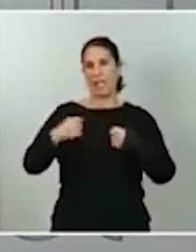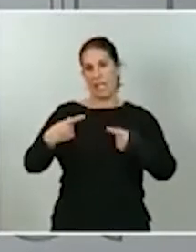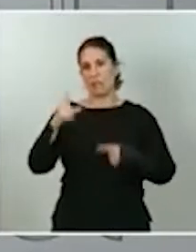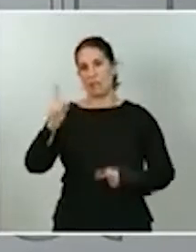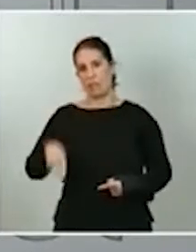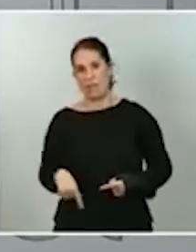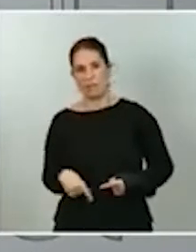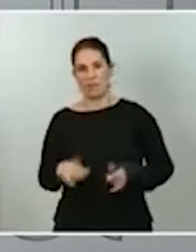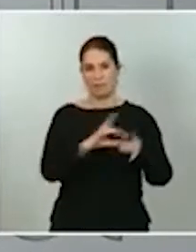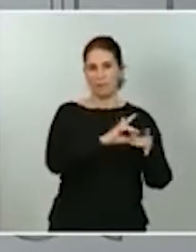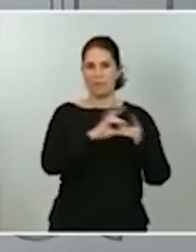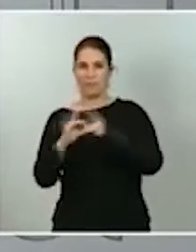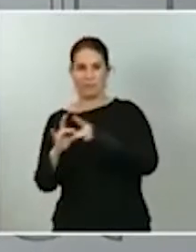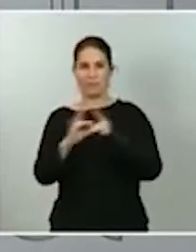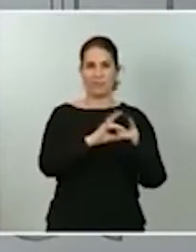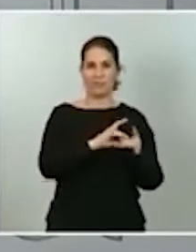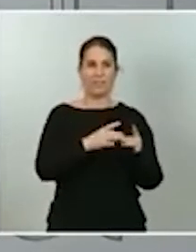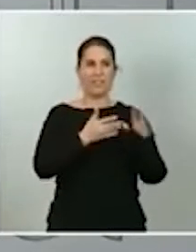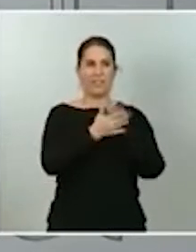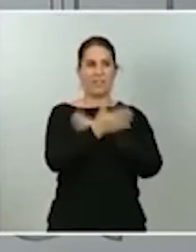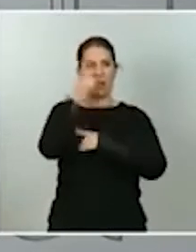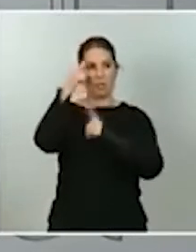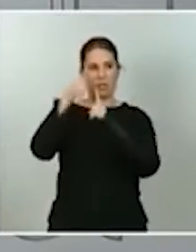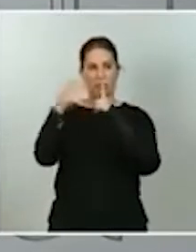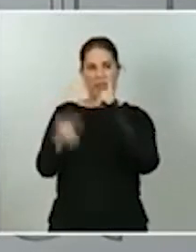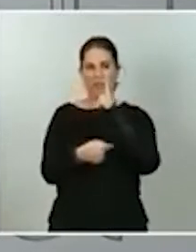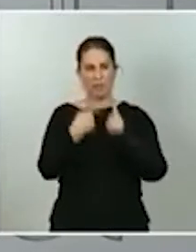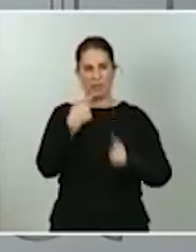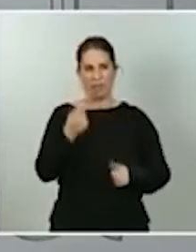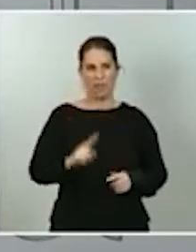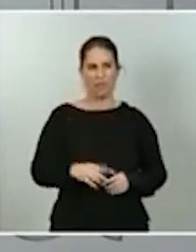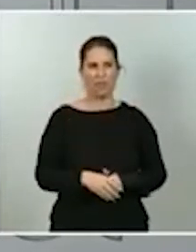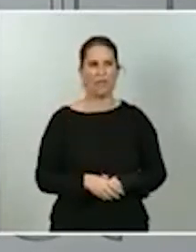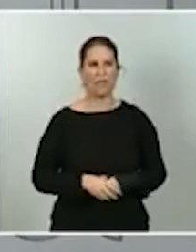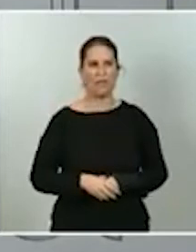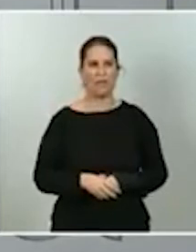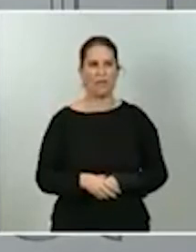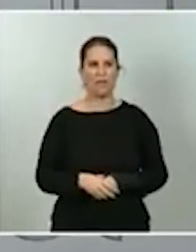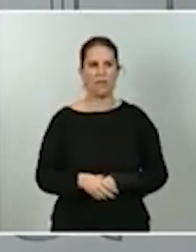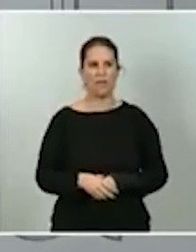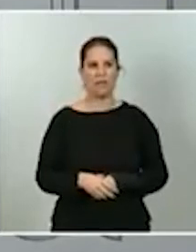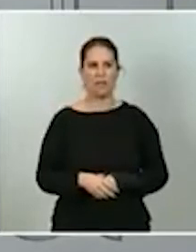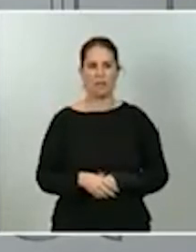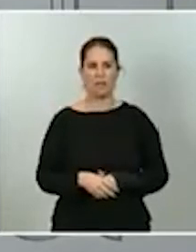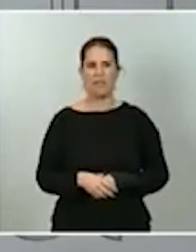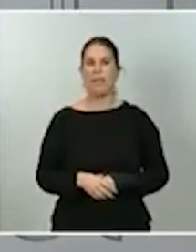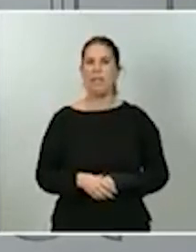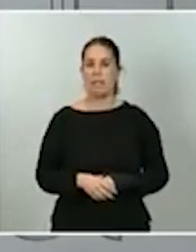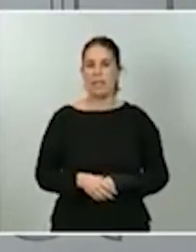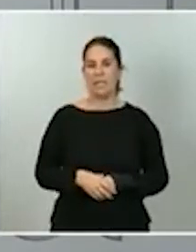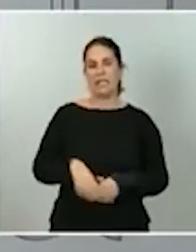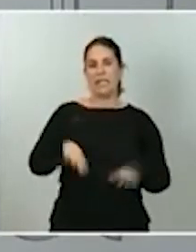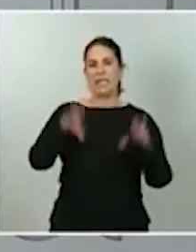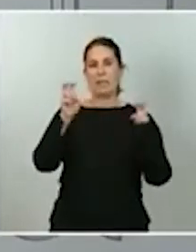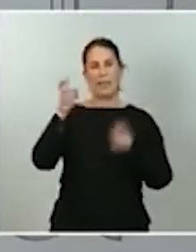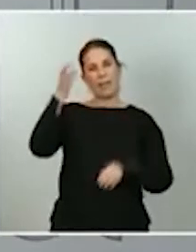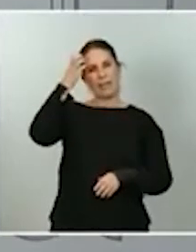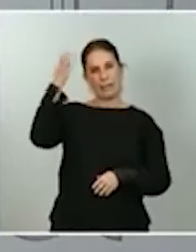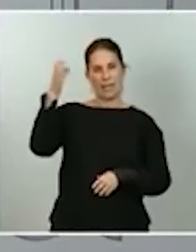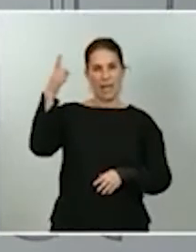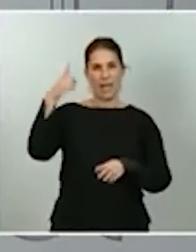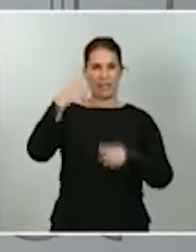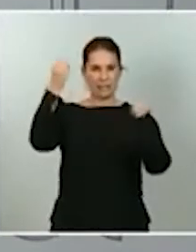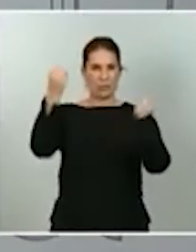reflejo en el objetivo de déficit. Respecto a los actos programados por la Casa Real, en los que el presidente del Gobierno